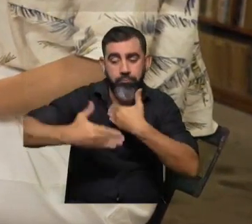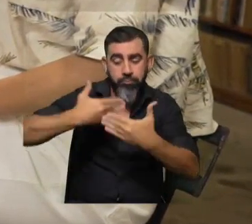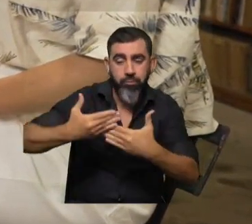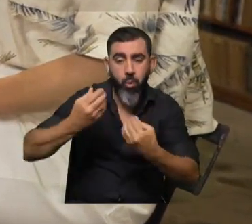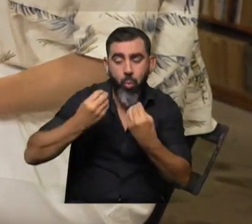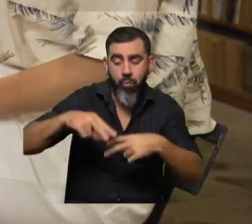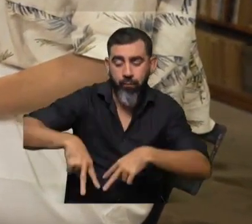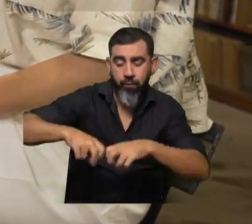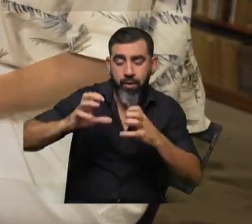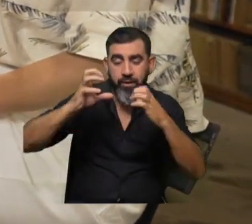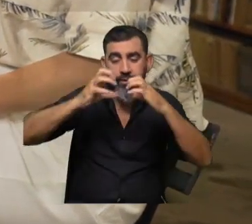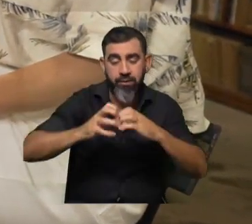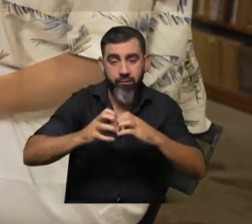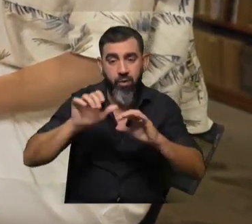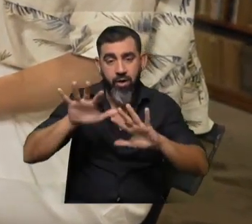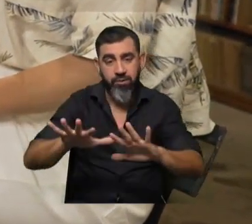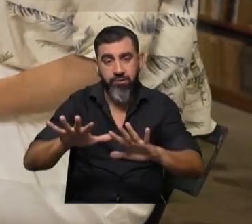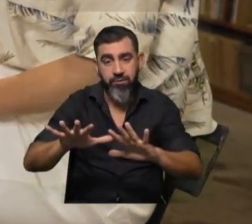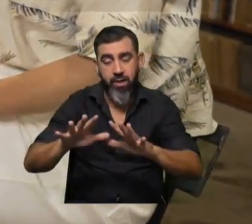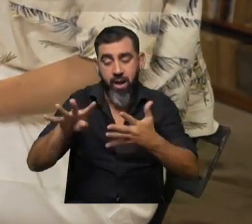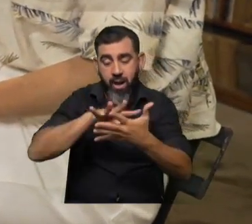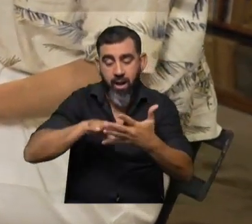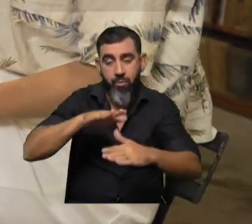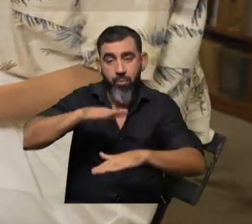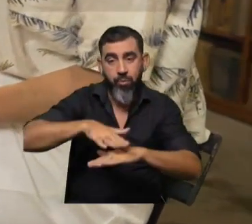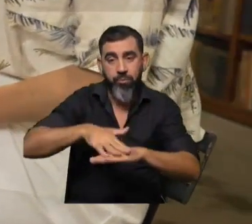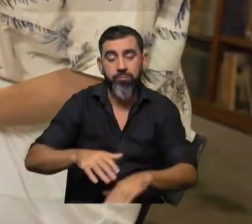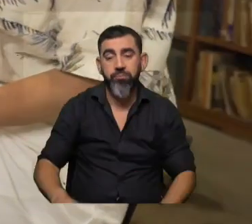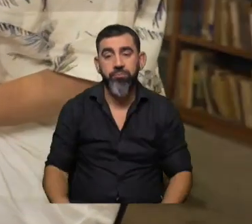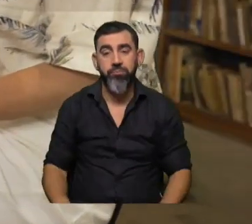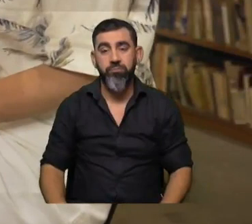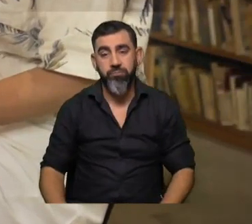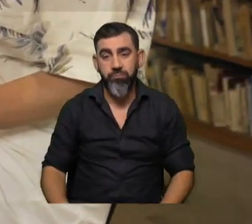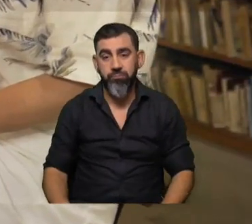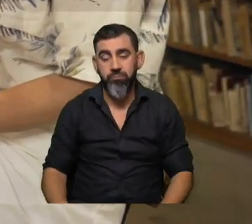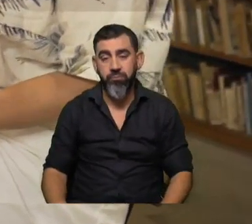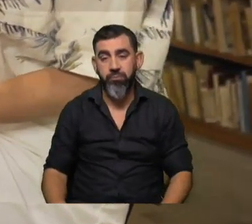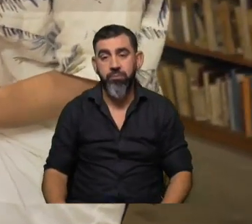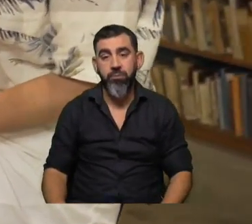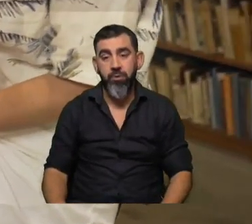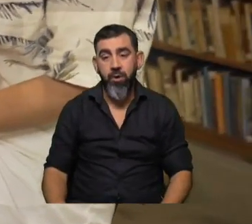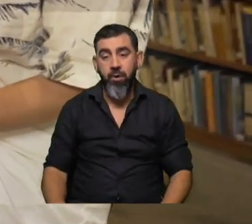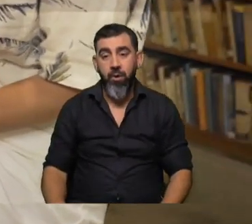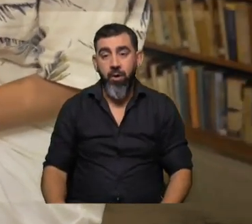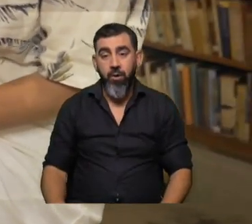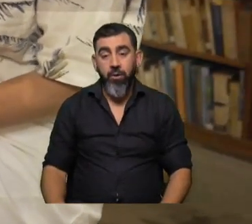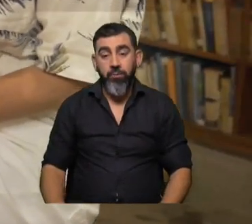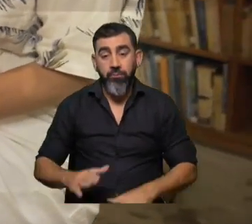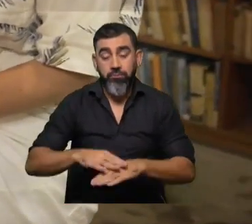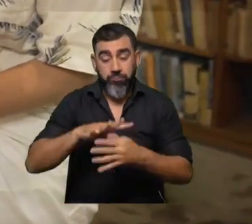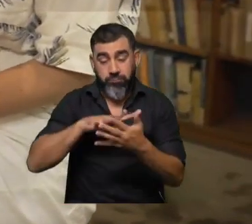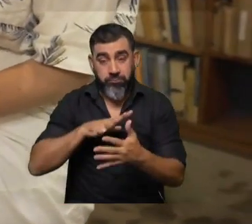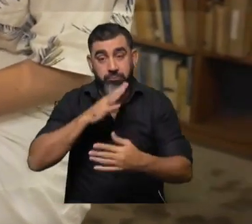estudiamos el cerebro desde la neurociencia cuando estamos leyendo. Pasa de todo en el cerebro cuando leemos, pero